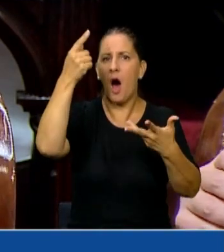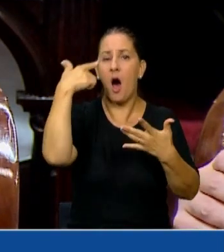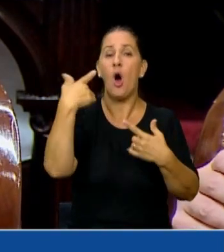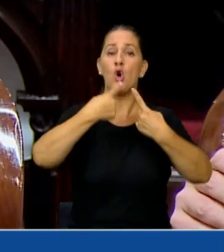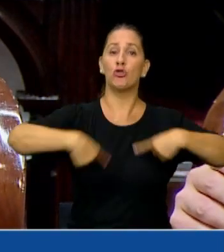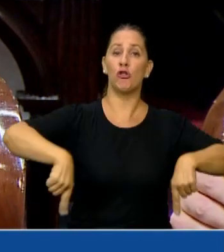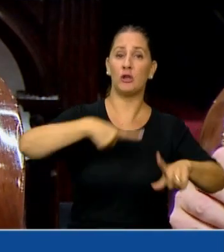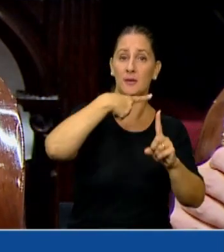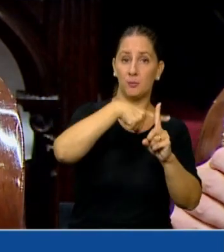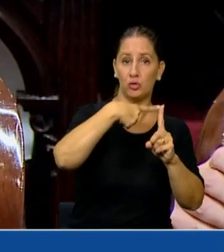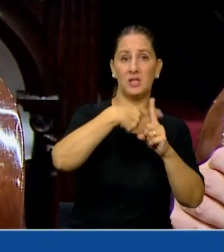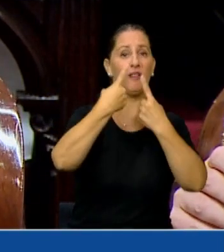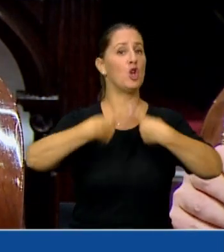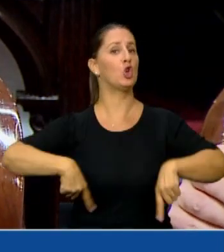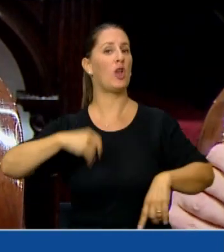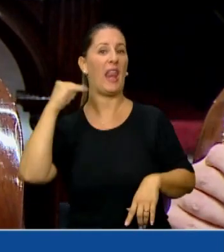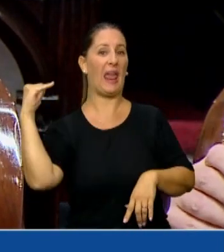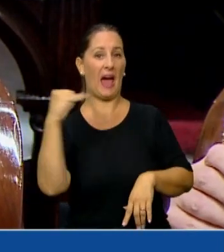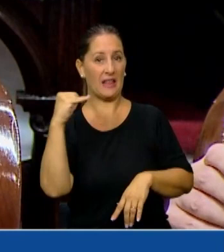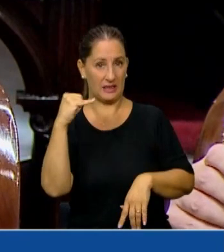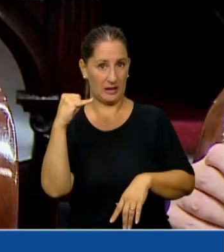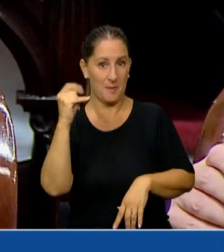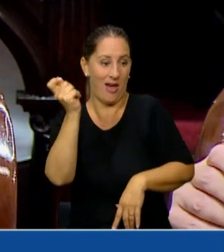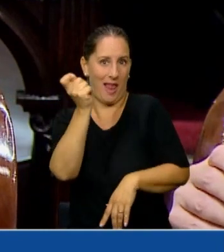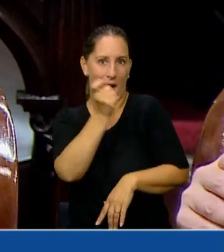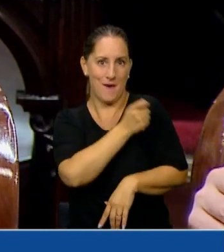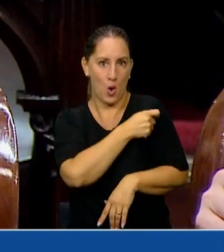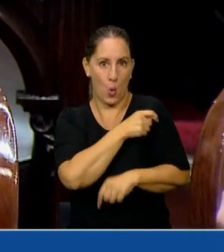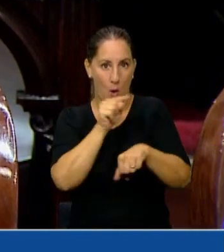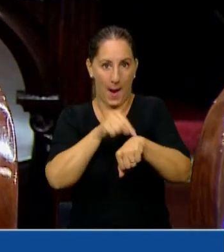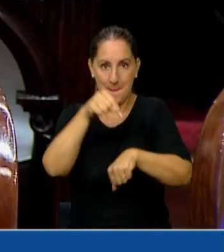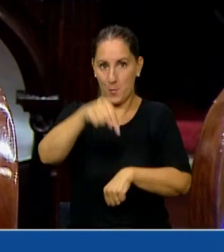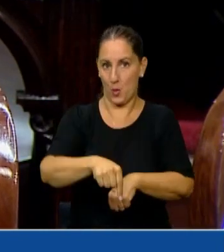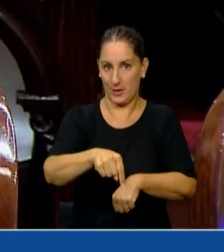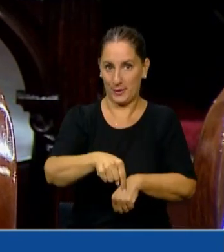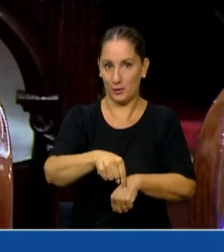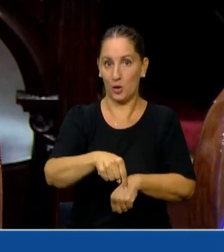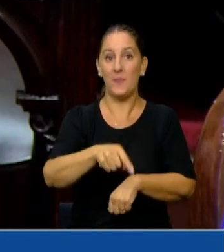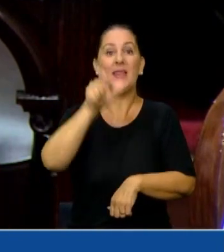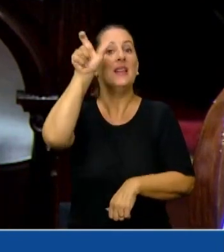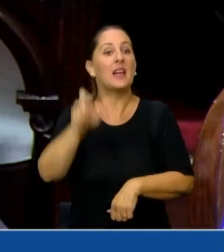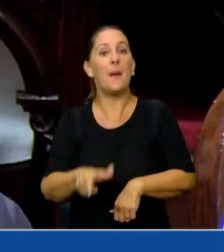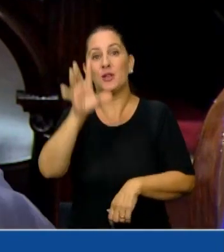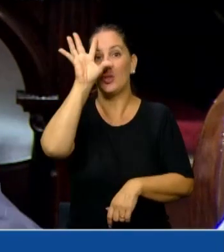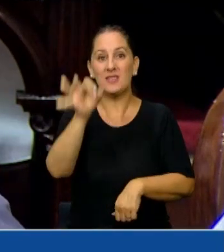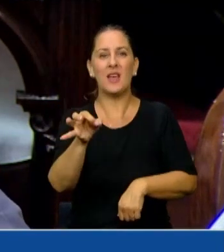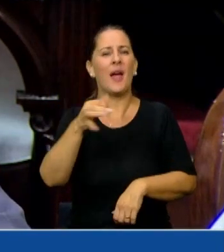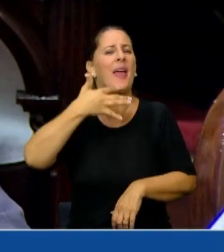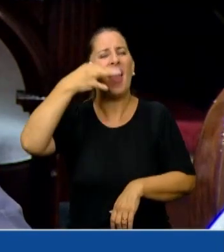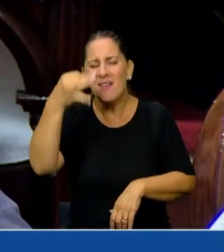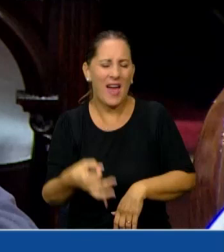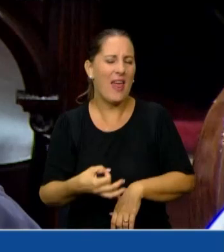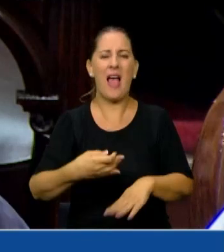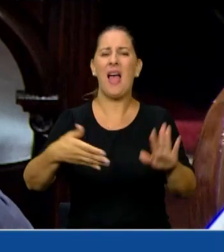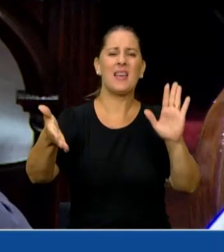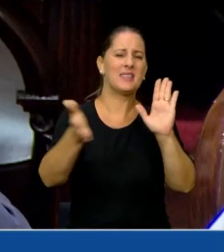y de las contras de lo que se está colocando y que sea consciente que no hay evidencia